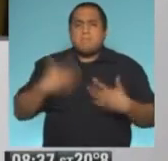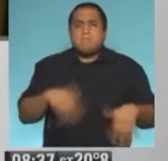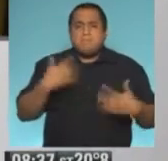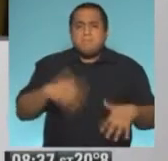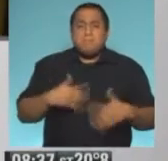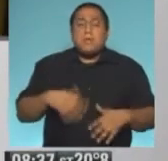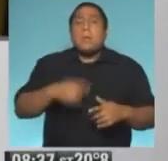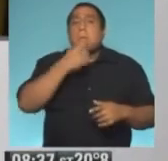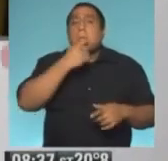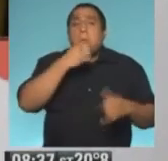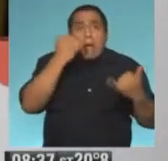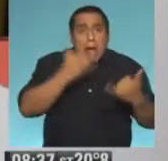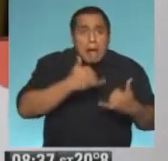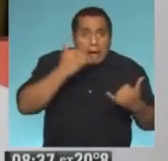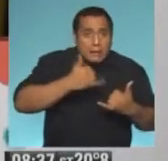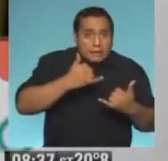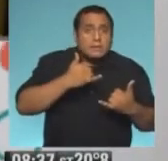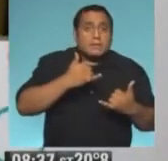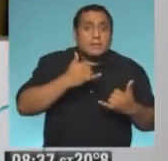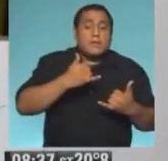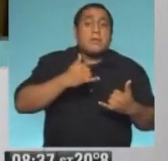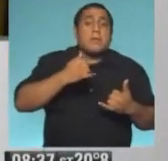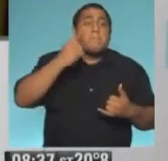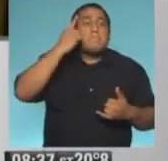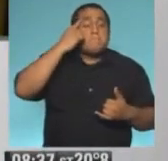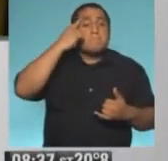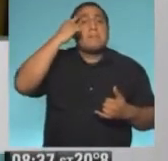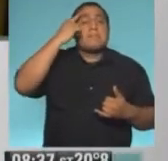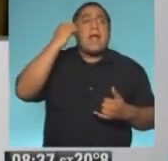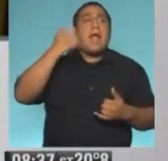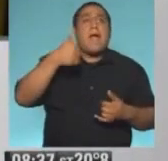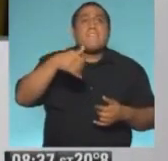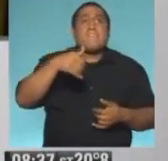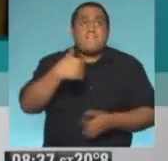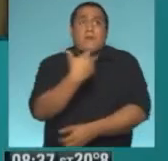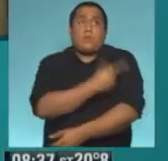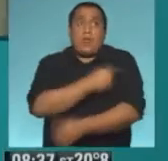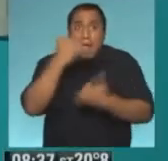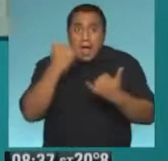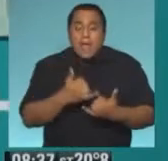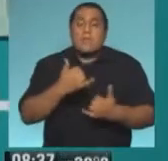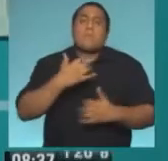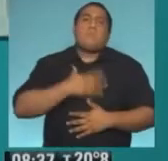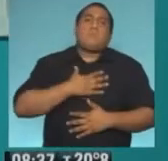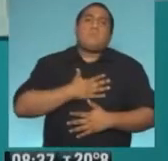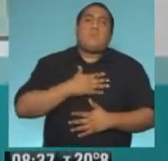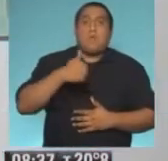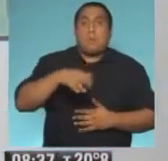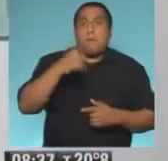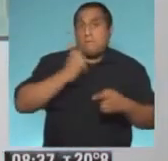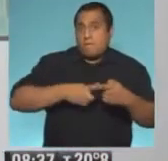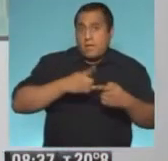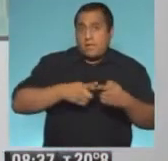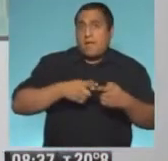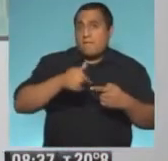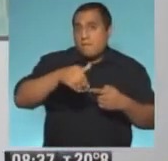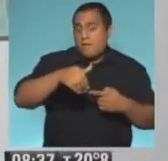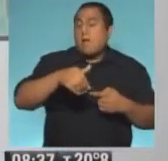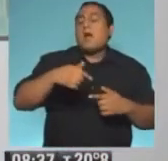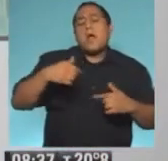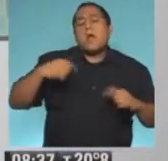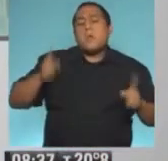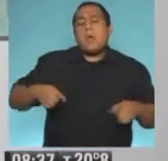por lo menos, tener la idea de que va a haber vacunas, de cara a lo que es las fiestas, trae muchísima tranquilidad también